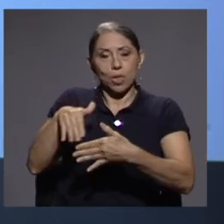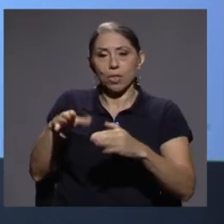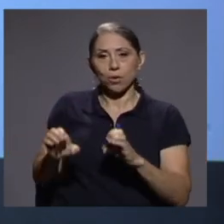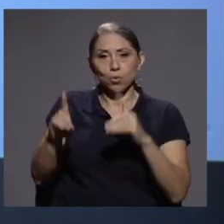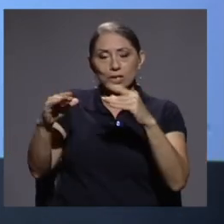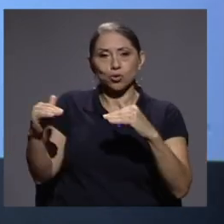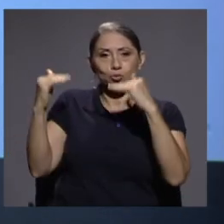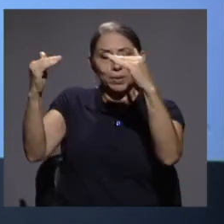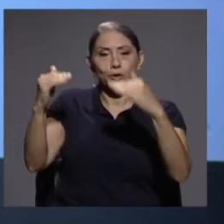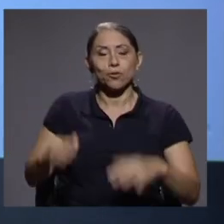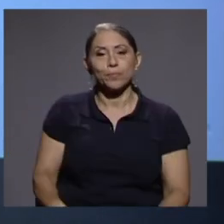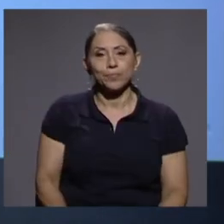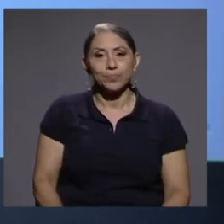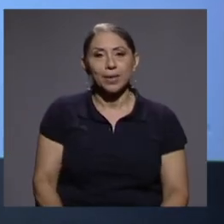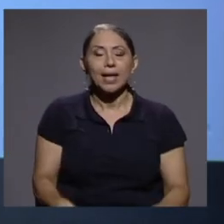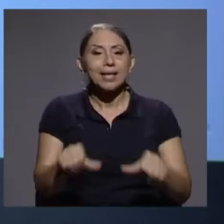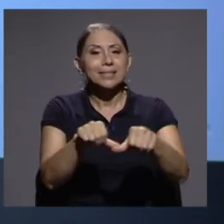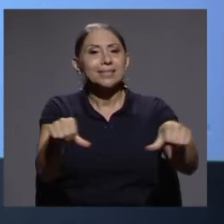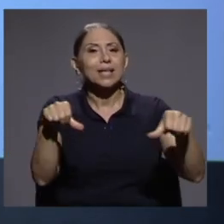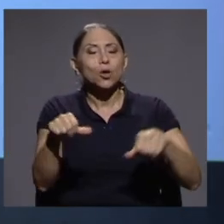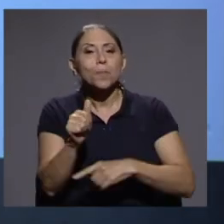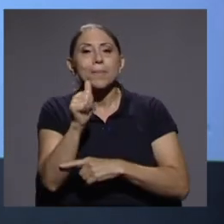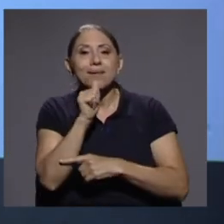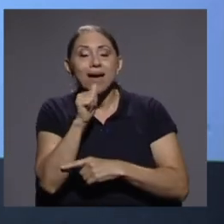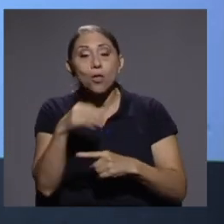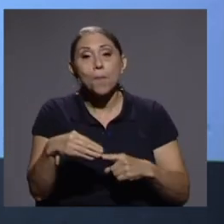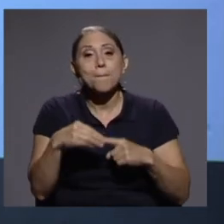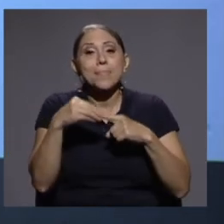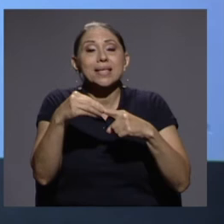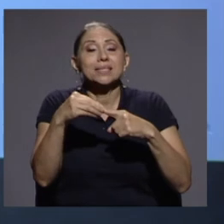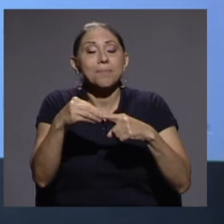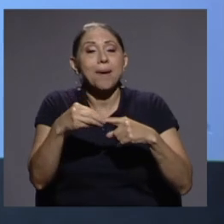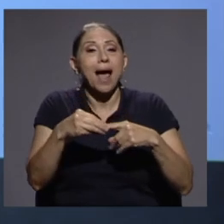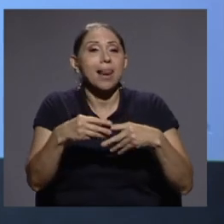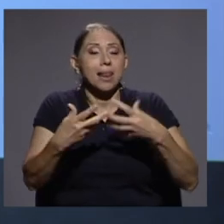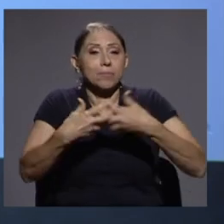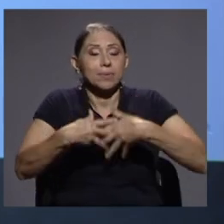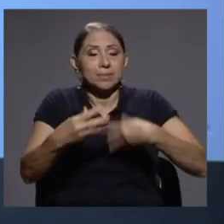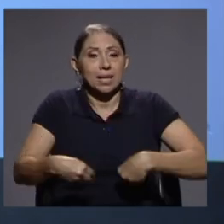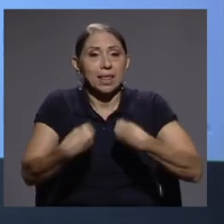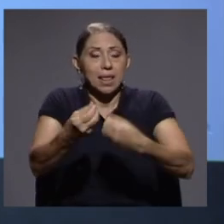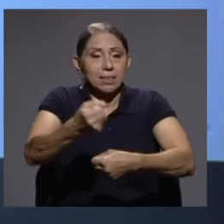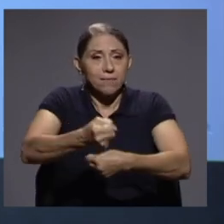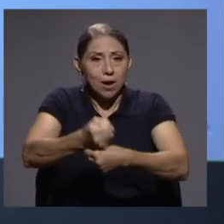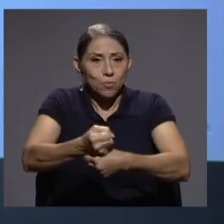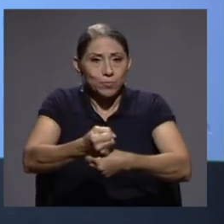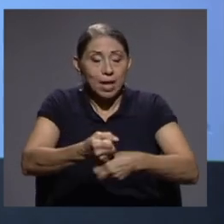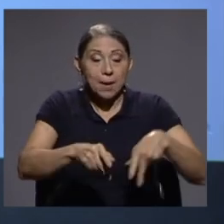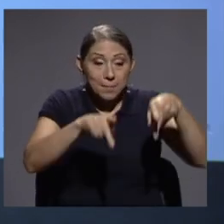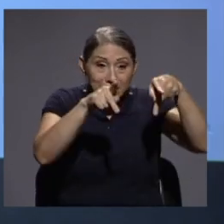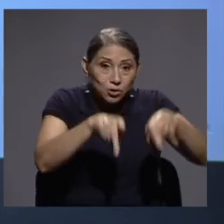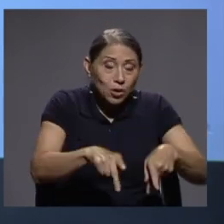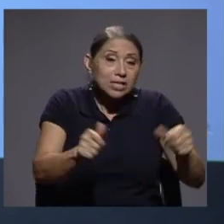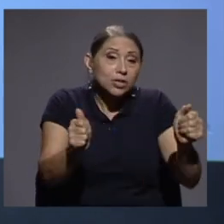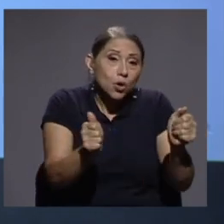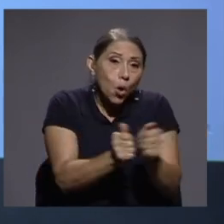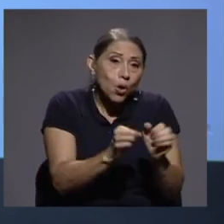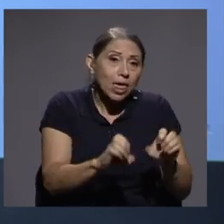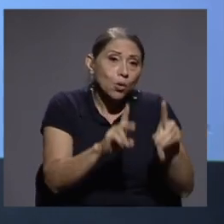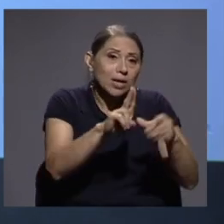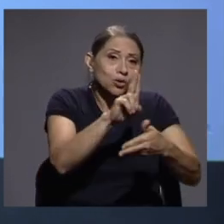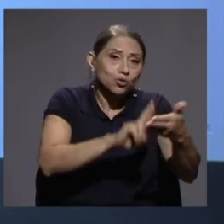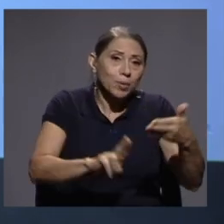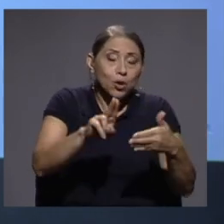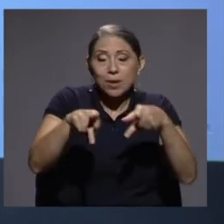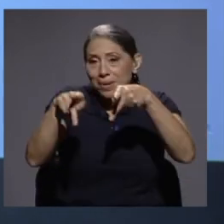El sector privado es el principal empleador tanto de personas con educación superior como de personas sin educación superior. Sin embargo,